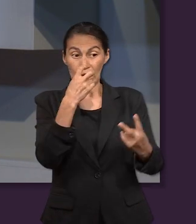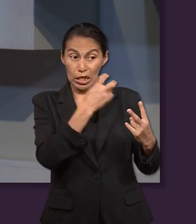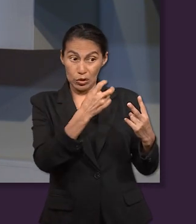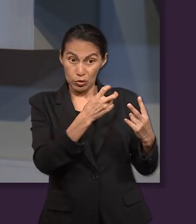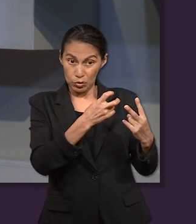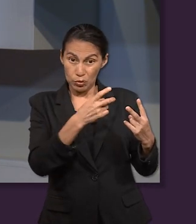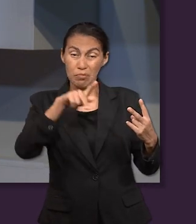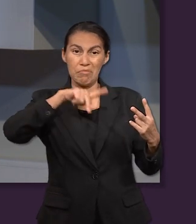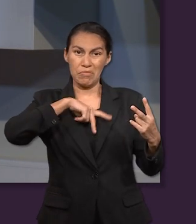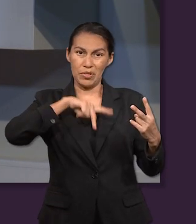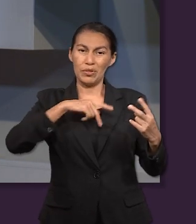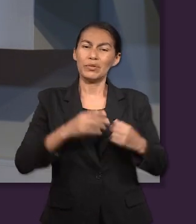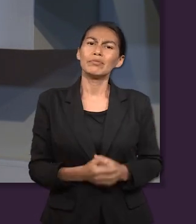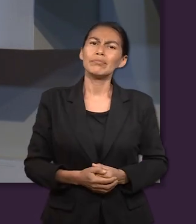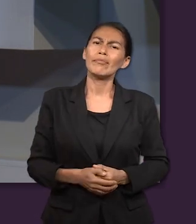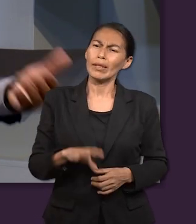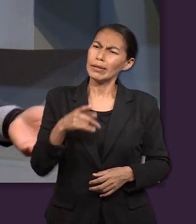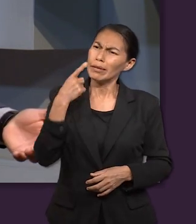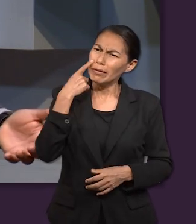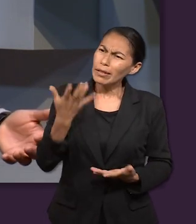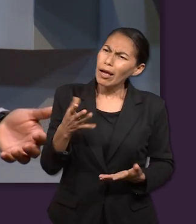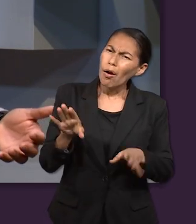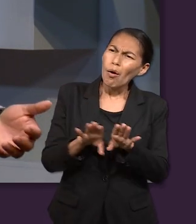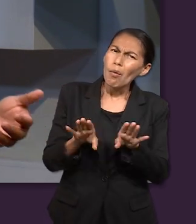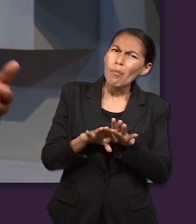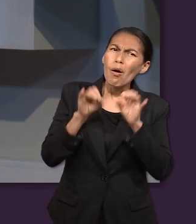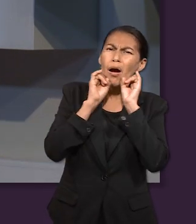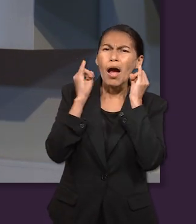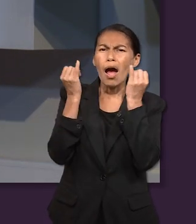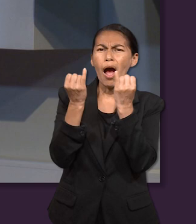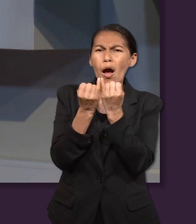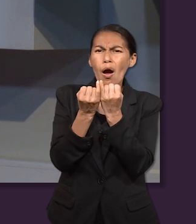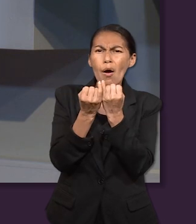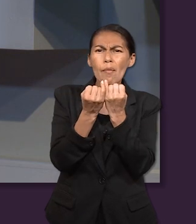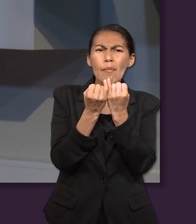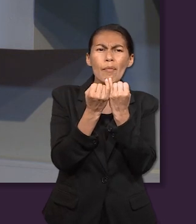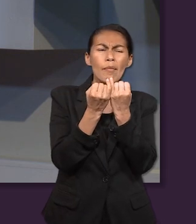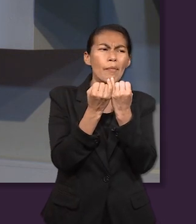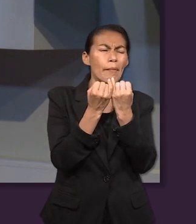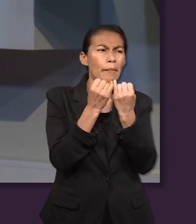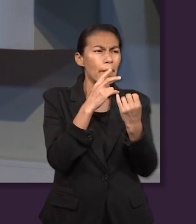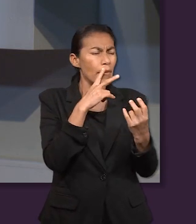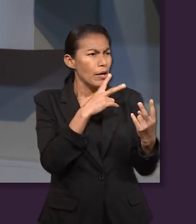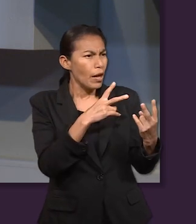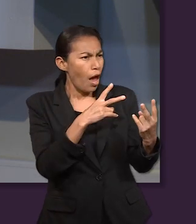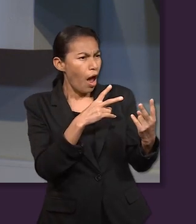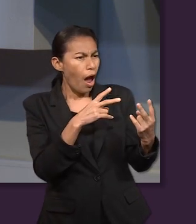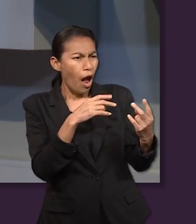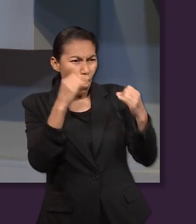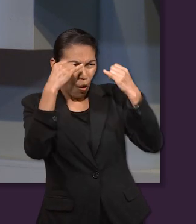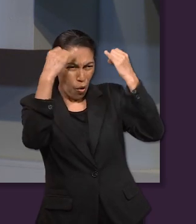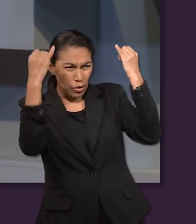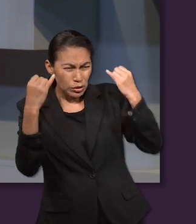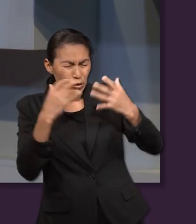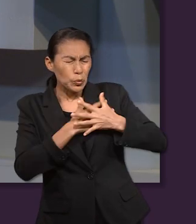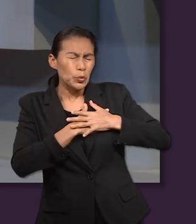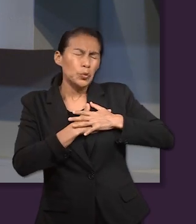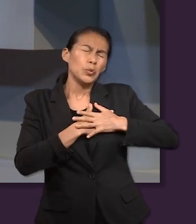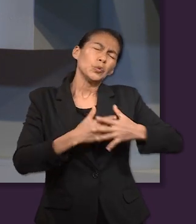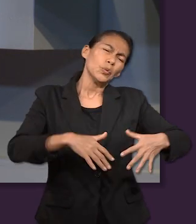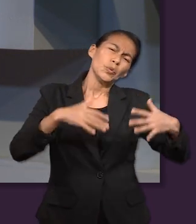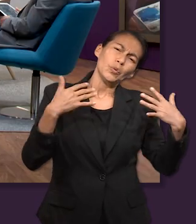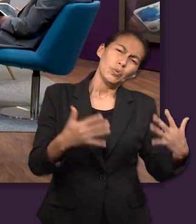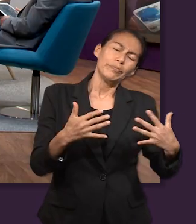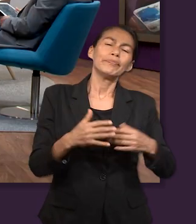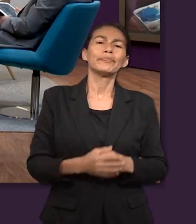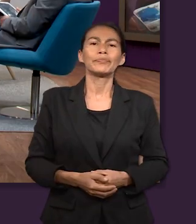esto, Jacob tenía como en primer lugar a José, se seguía viendo el amor que tenía para con él, y eso es muy importante.